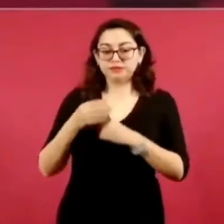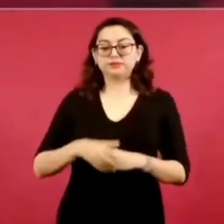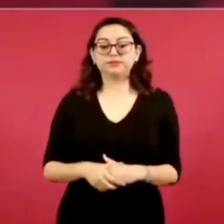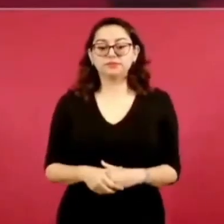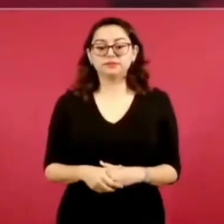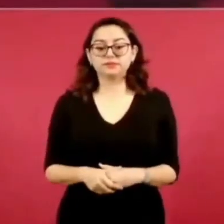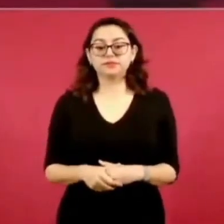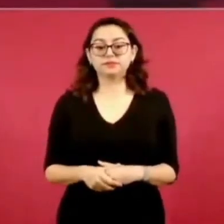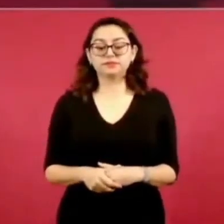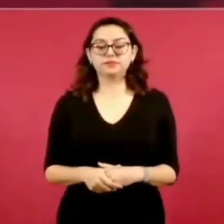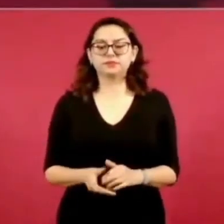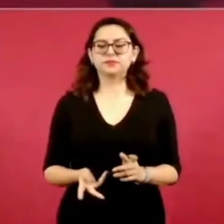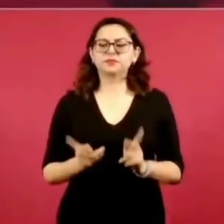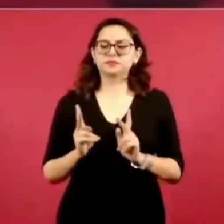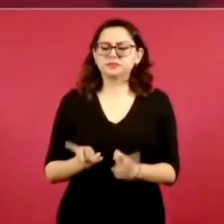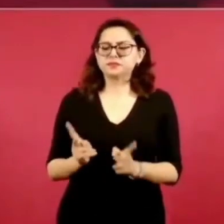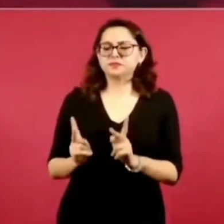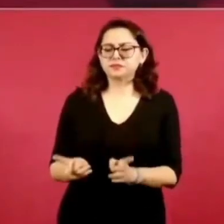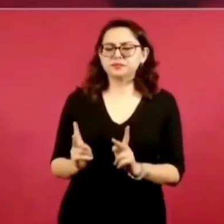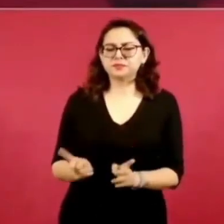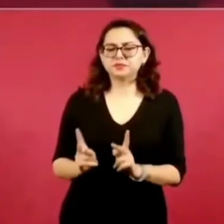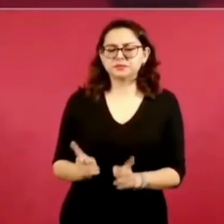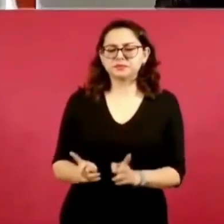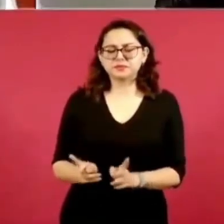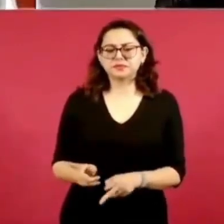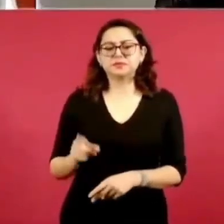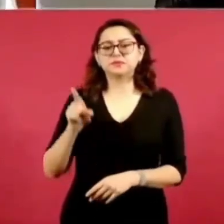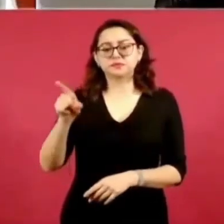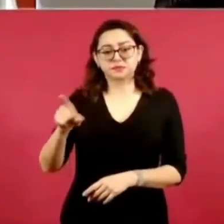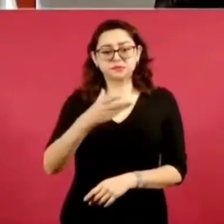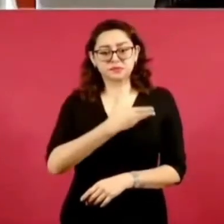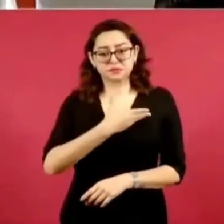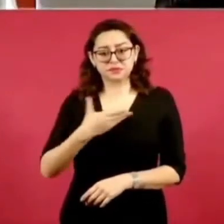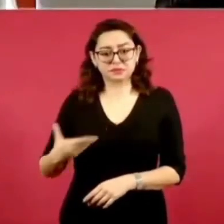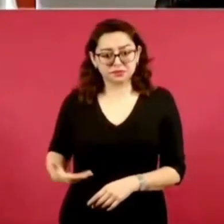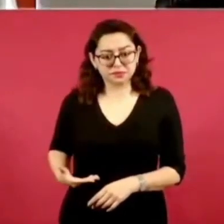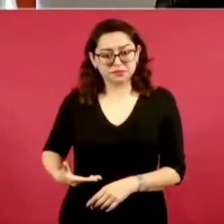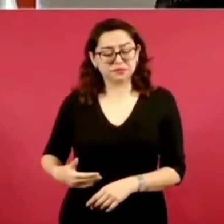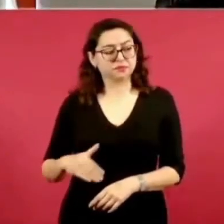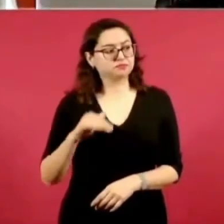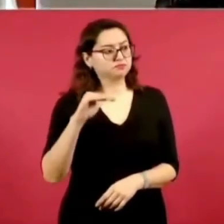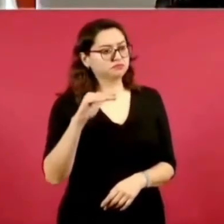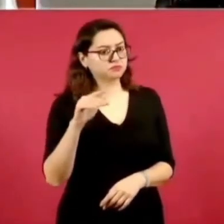agradezco a usted porque yo estoy aquí por usted.